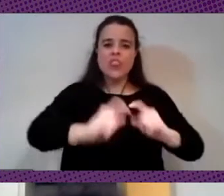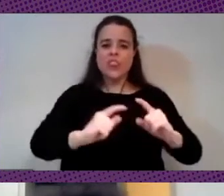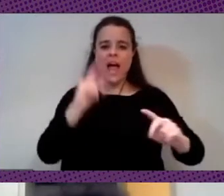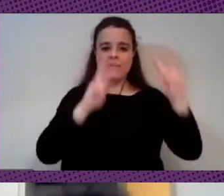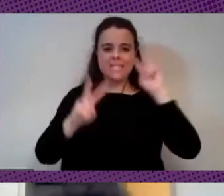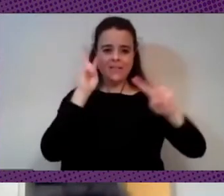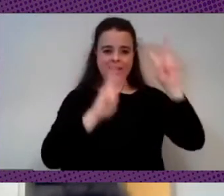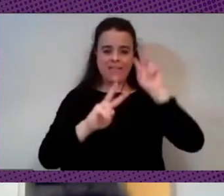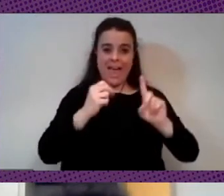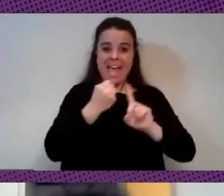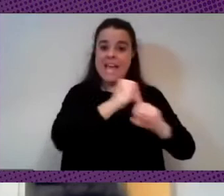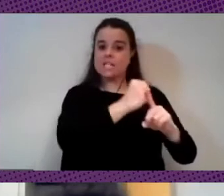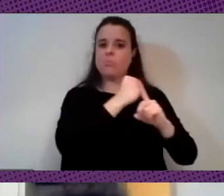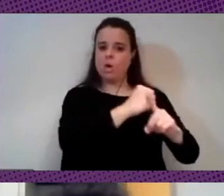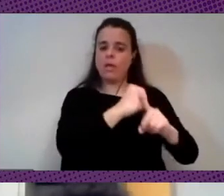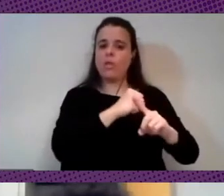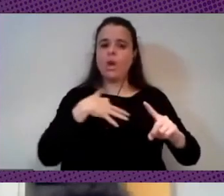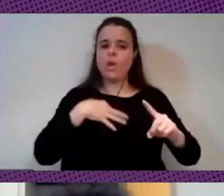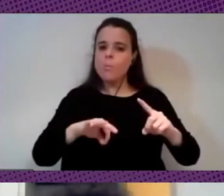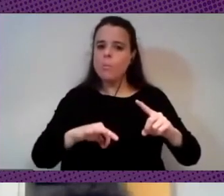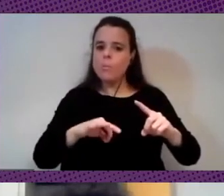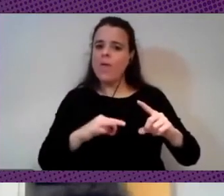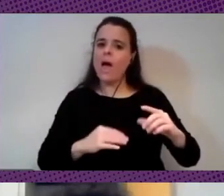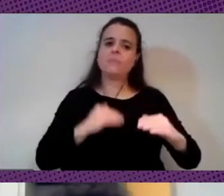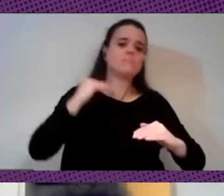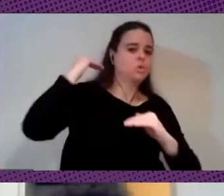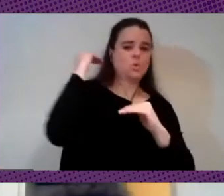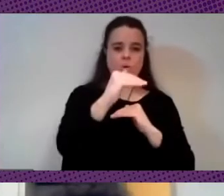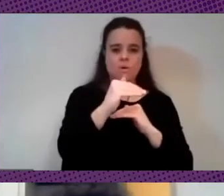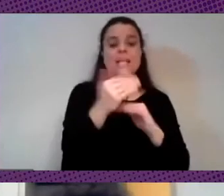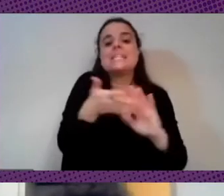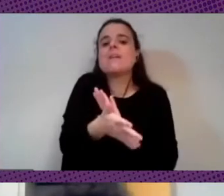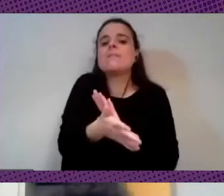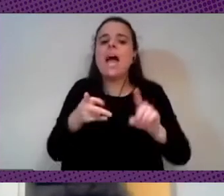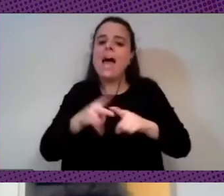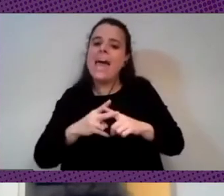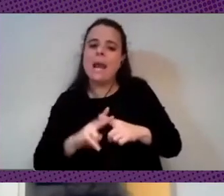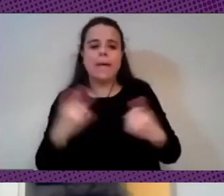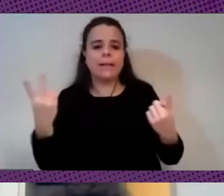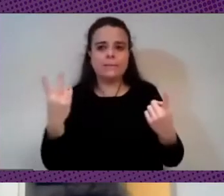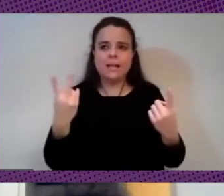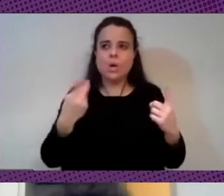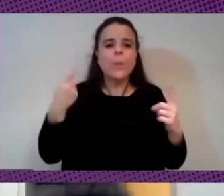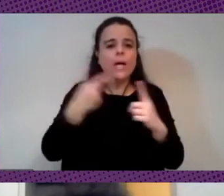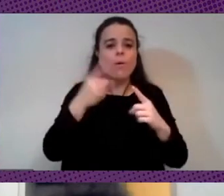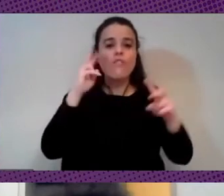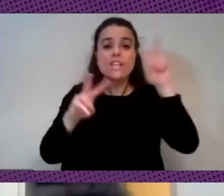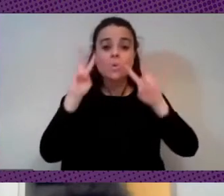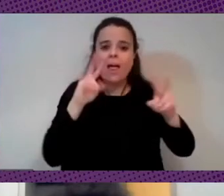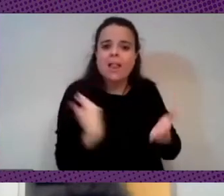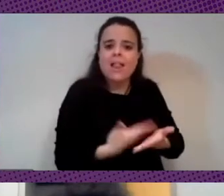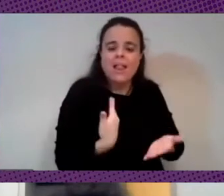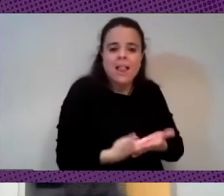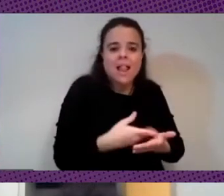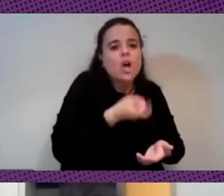pueda ser escalado es decir tener técnicas tener herramientas para visualizar para mostrar la manera en que los algoritmos los